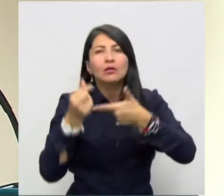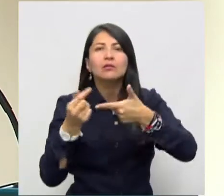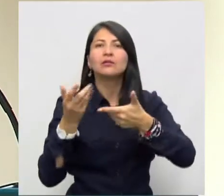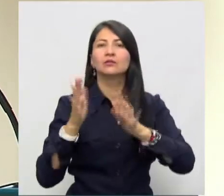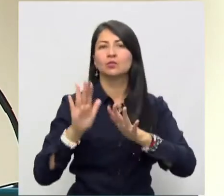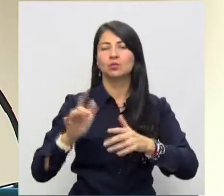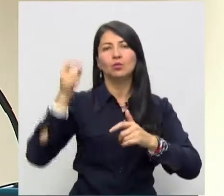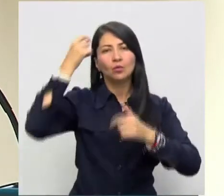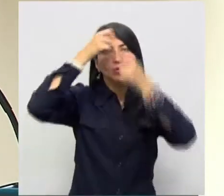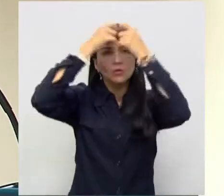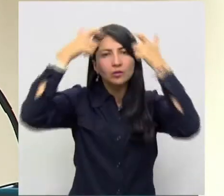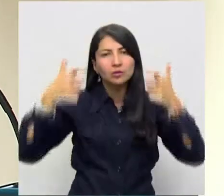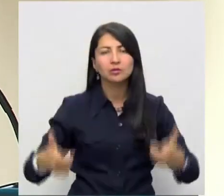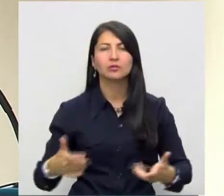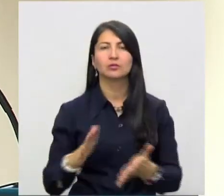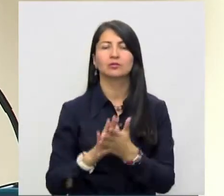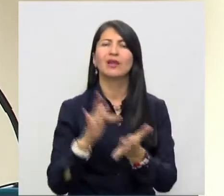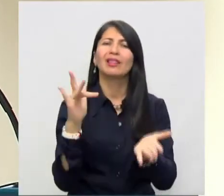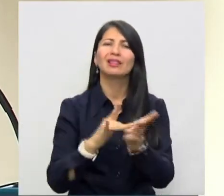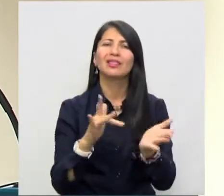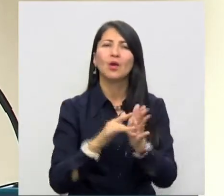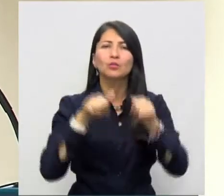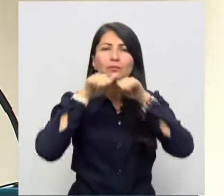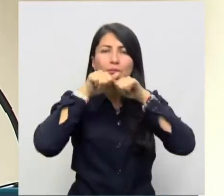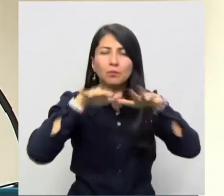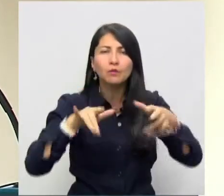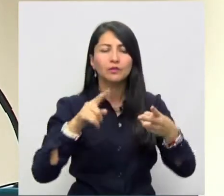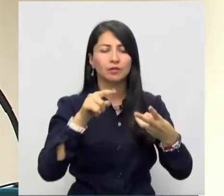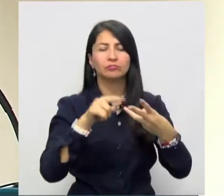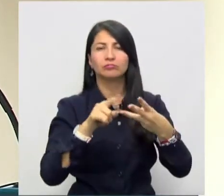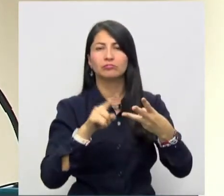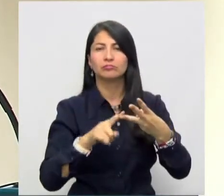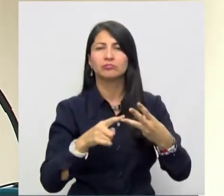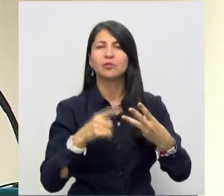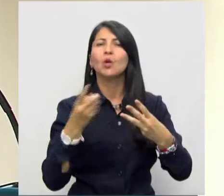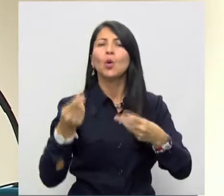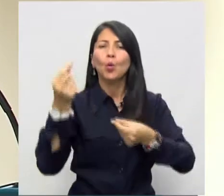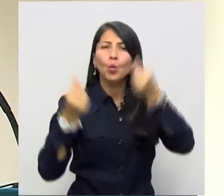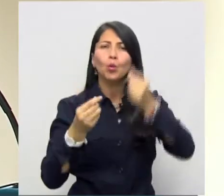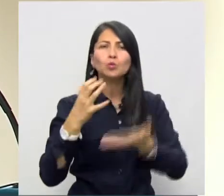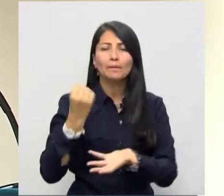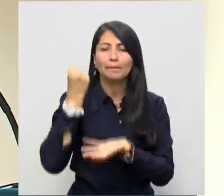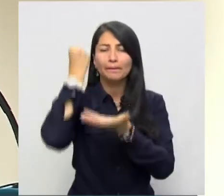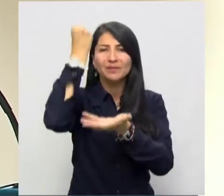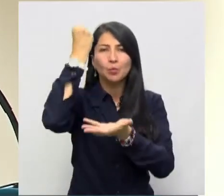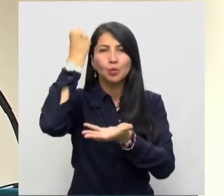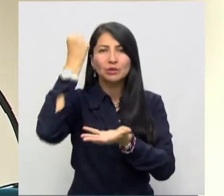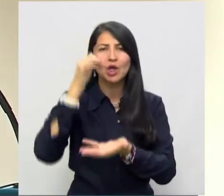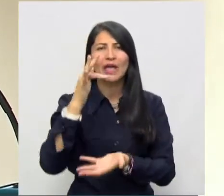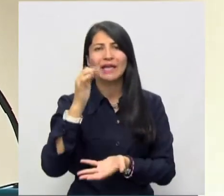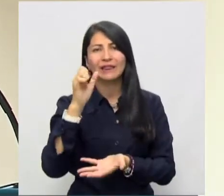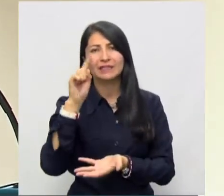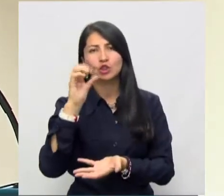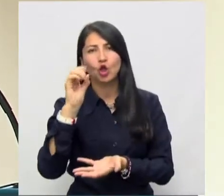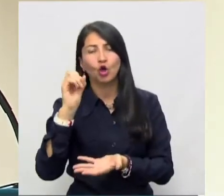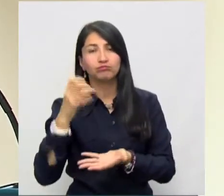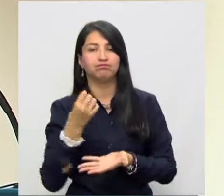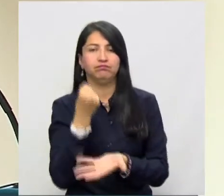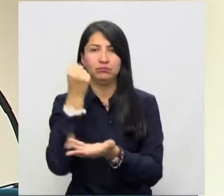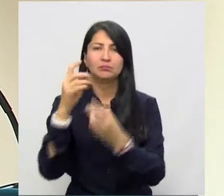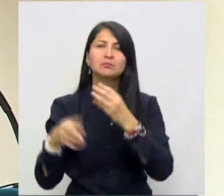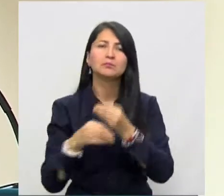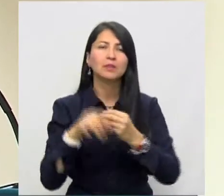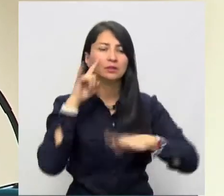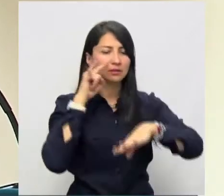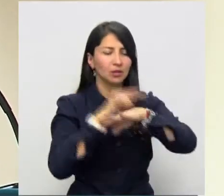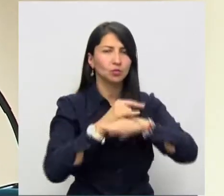Estado, la situación de la deuda pública, la cuenta general del presupuesto y del tesoro, la auditoría del